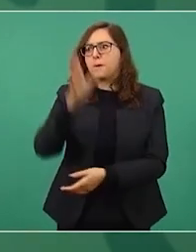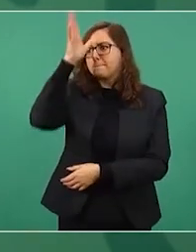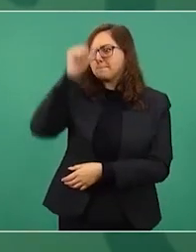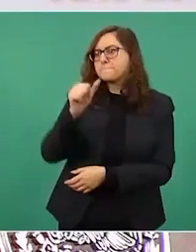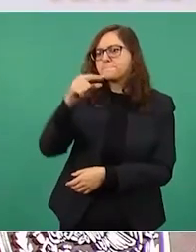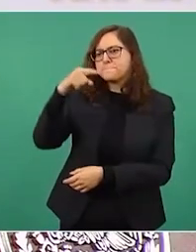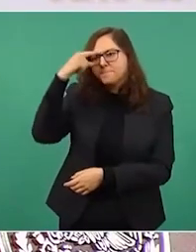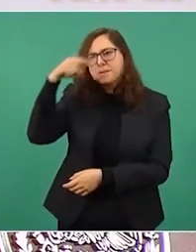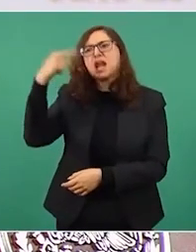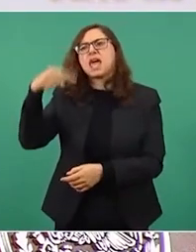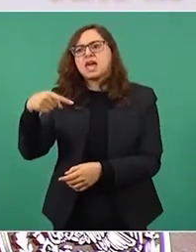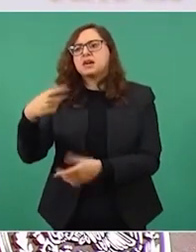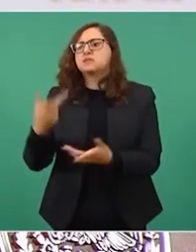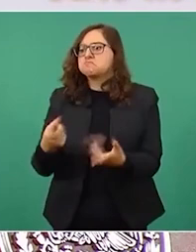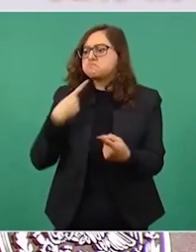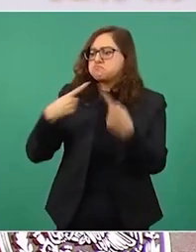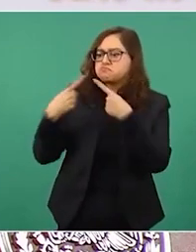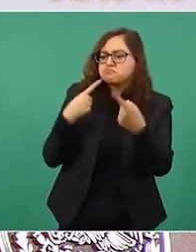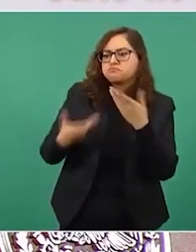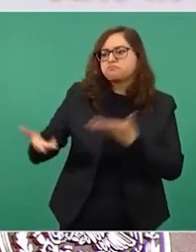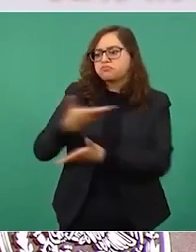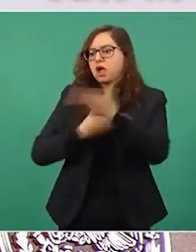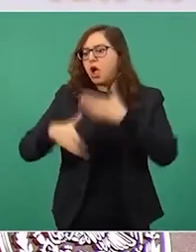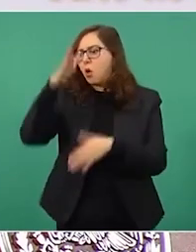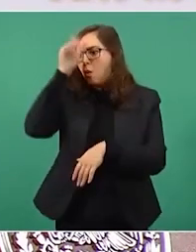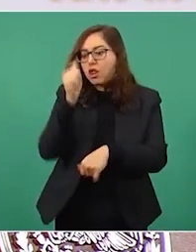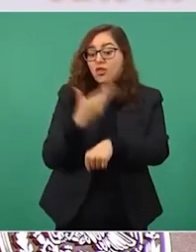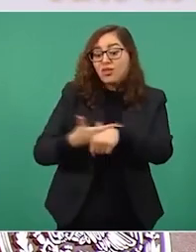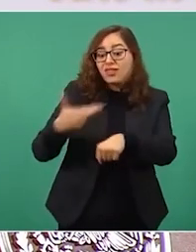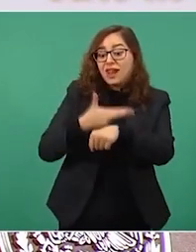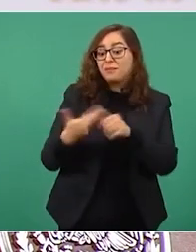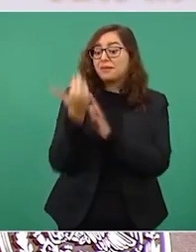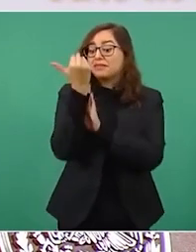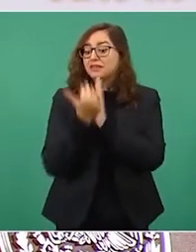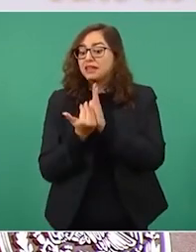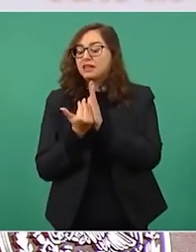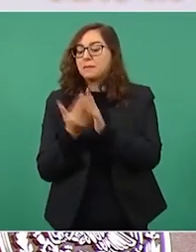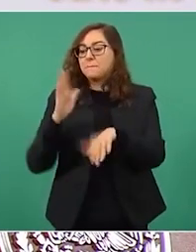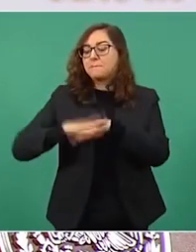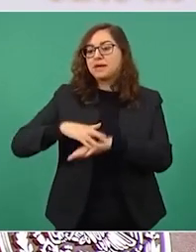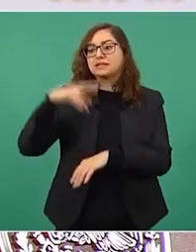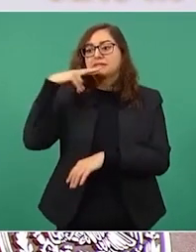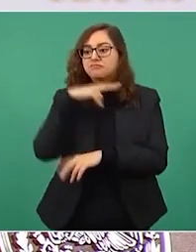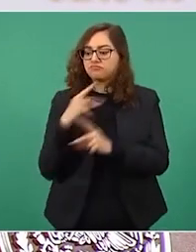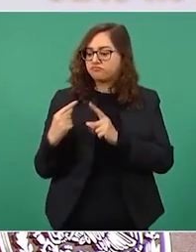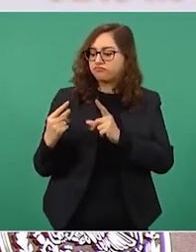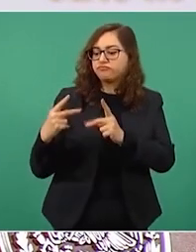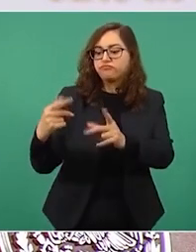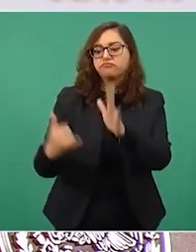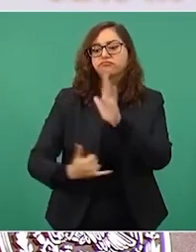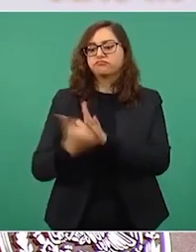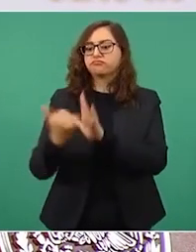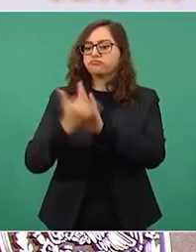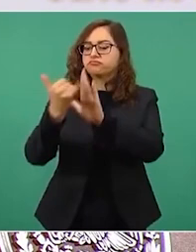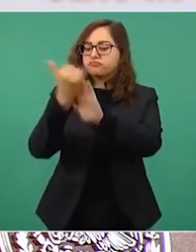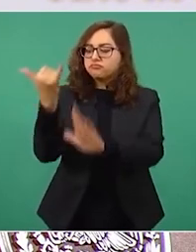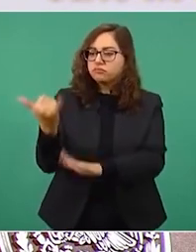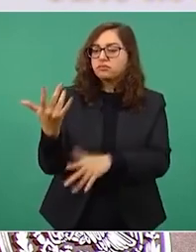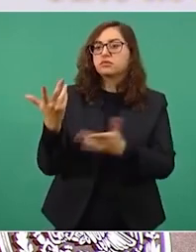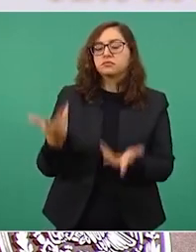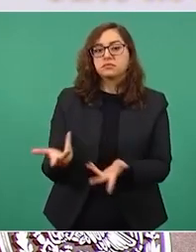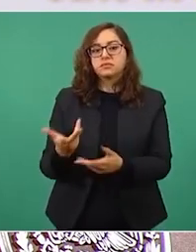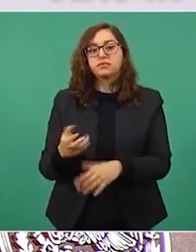entonces este fueron muy buenas decisiones de la corte